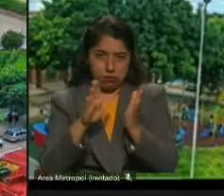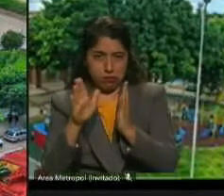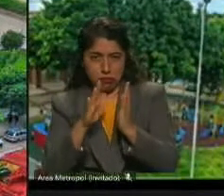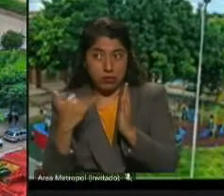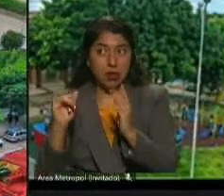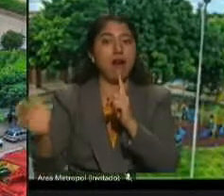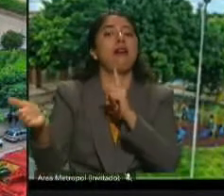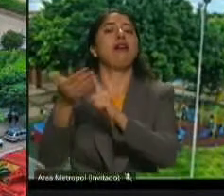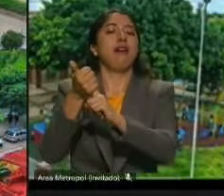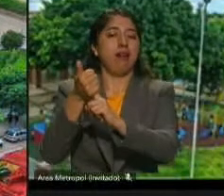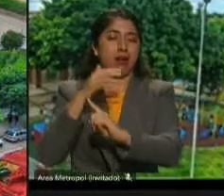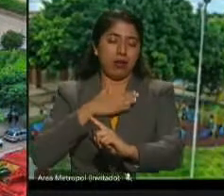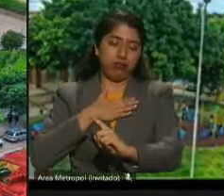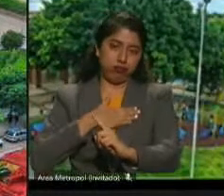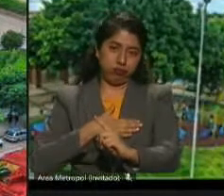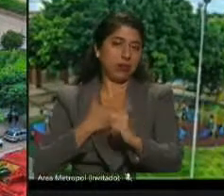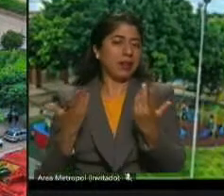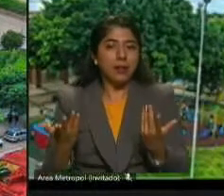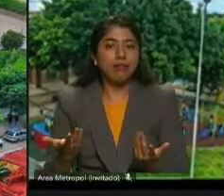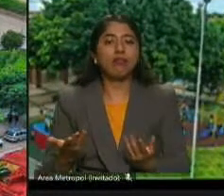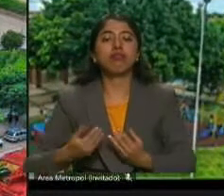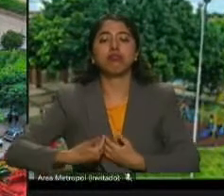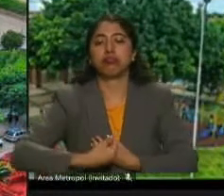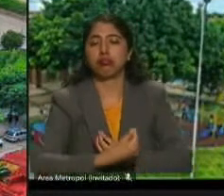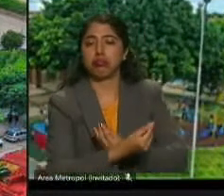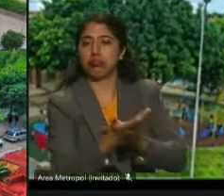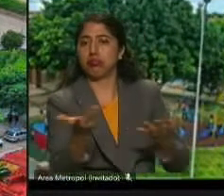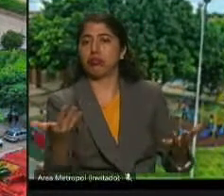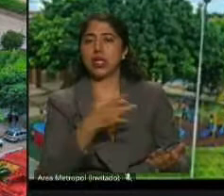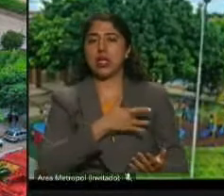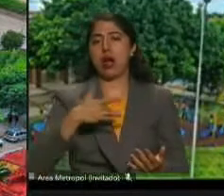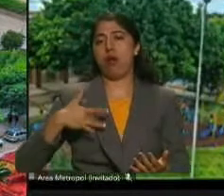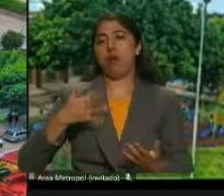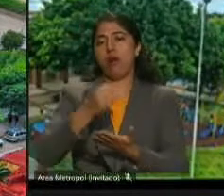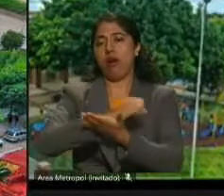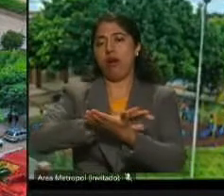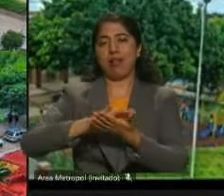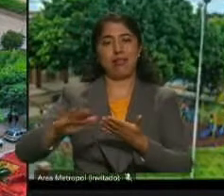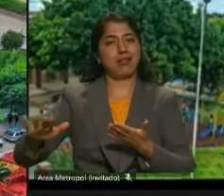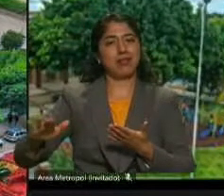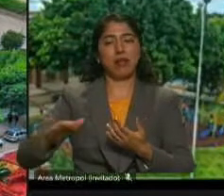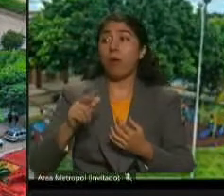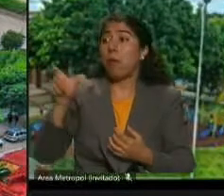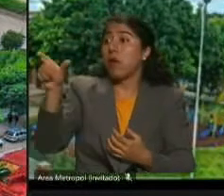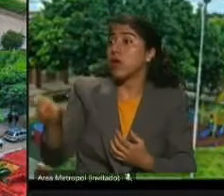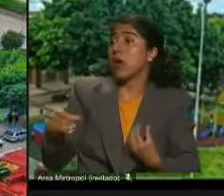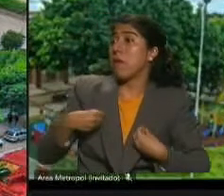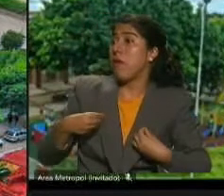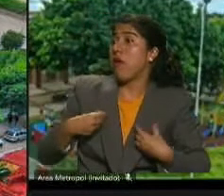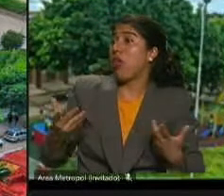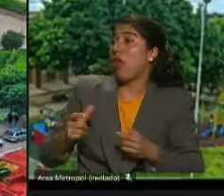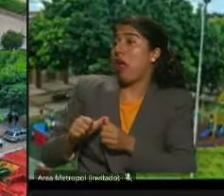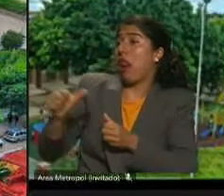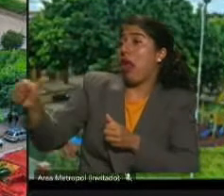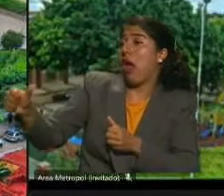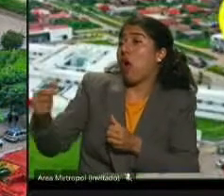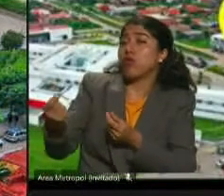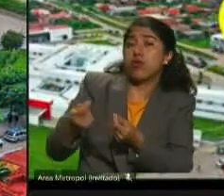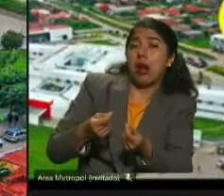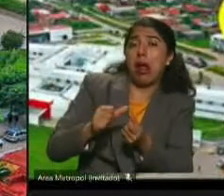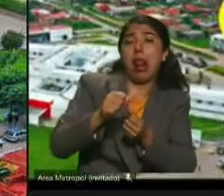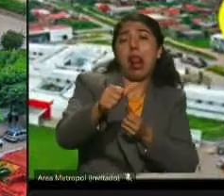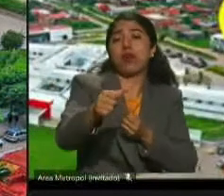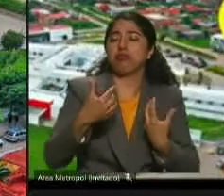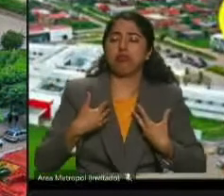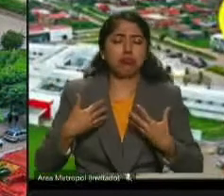todos, cualquier habitante donde esté ubicado cuenta con una salud gratuita, con servicios gratuitos, esto